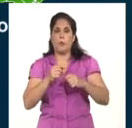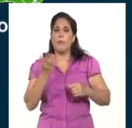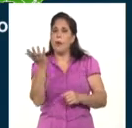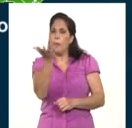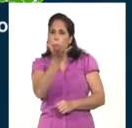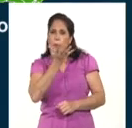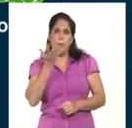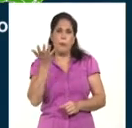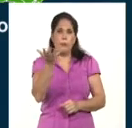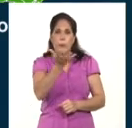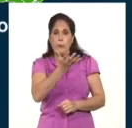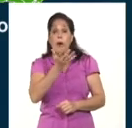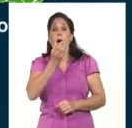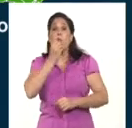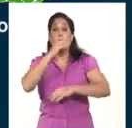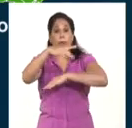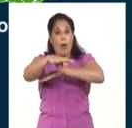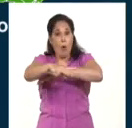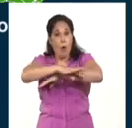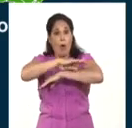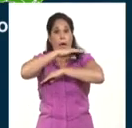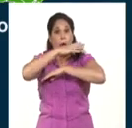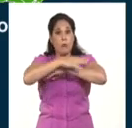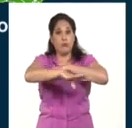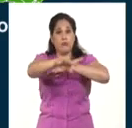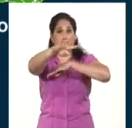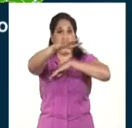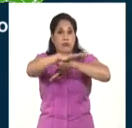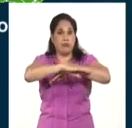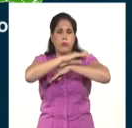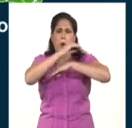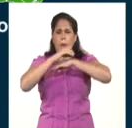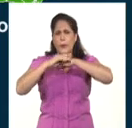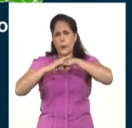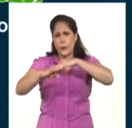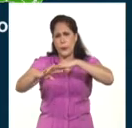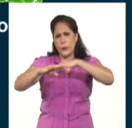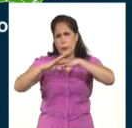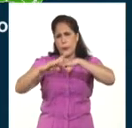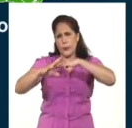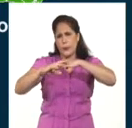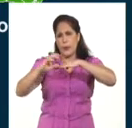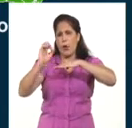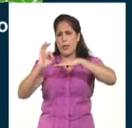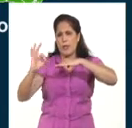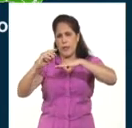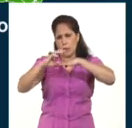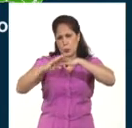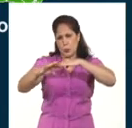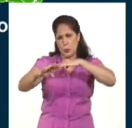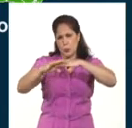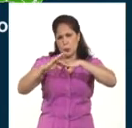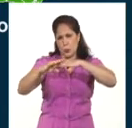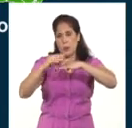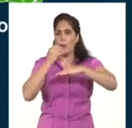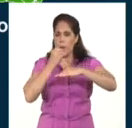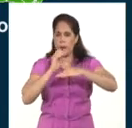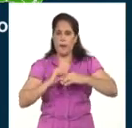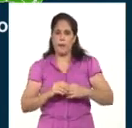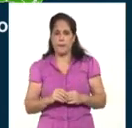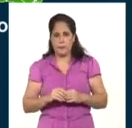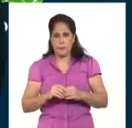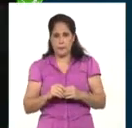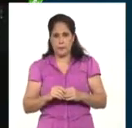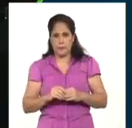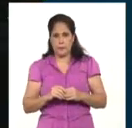superiores. Habrá oleaje en la costa norte oriental, poco oleaje en la costa norte central así como desde Cabo Cruz hasta Punta de Maicí